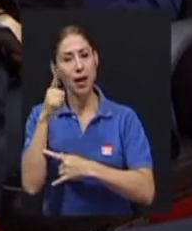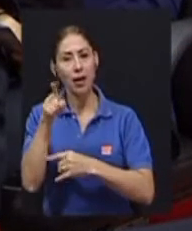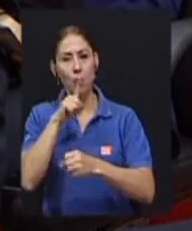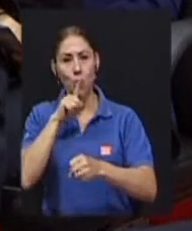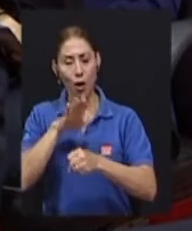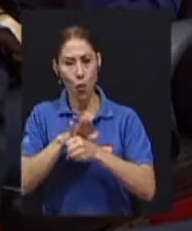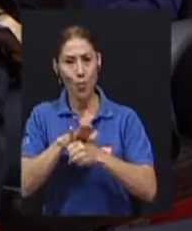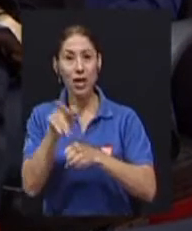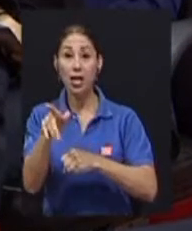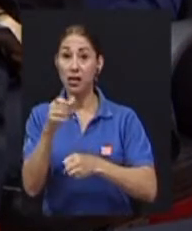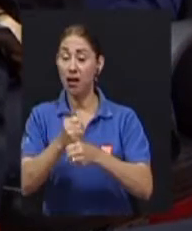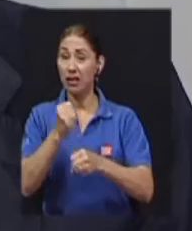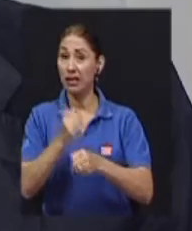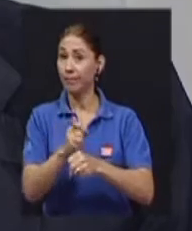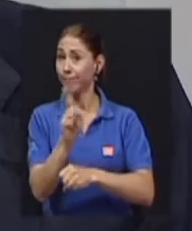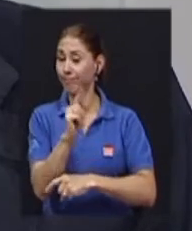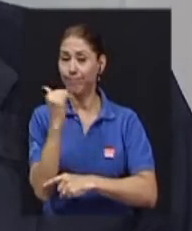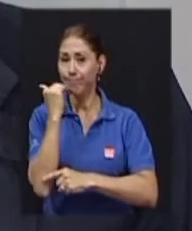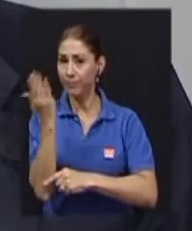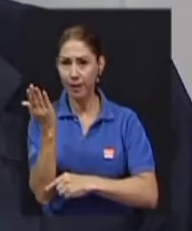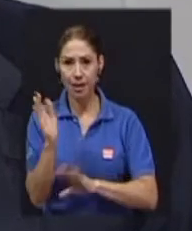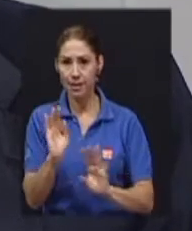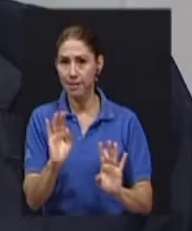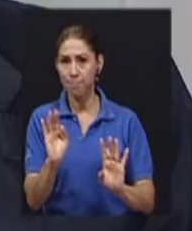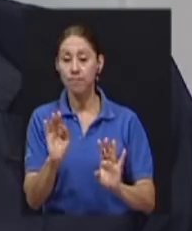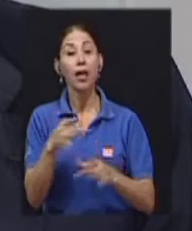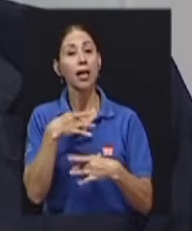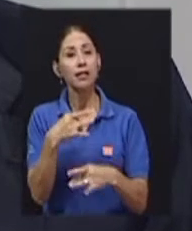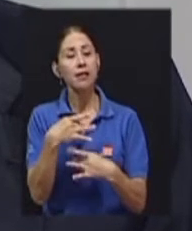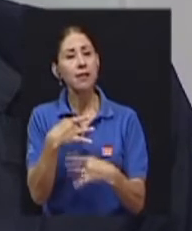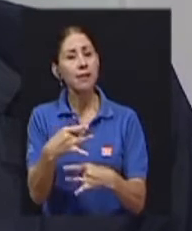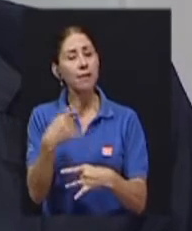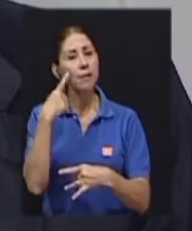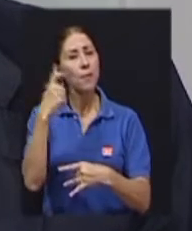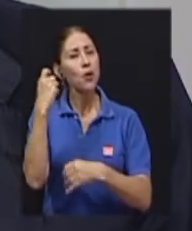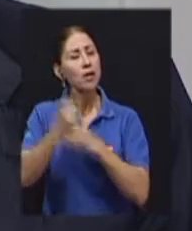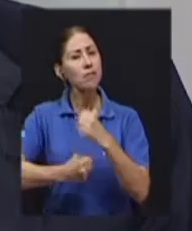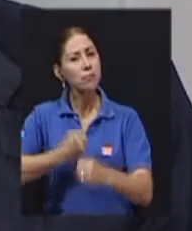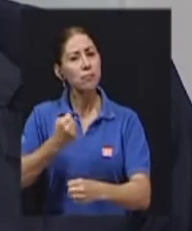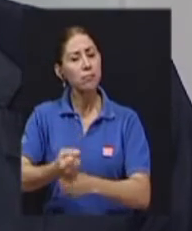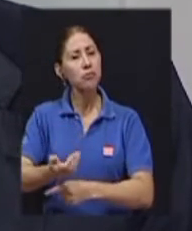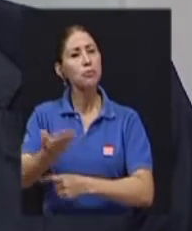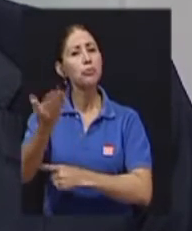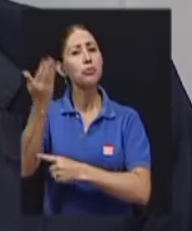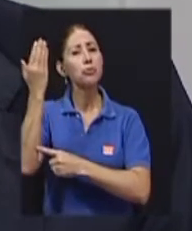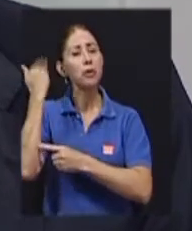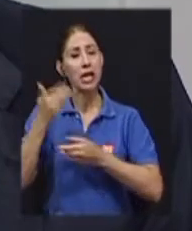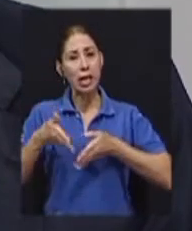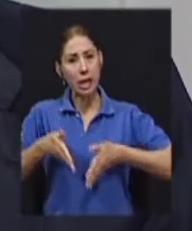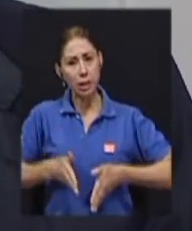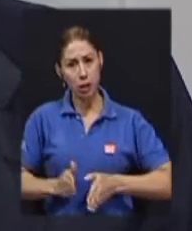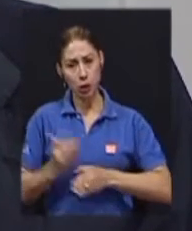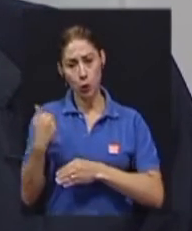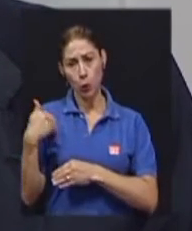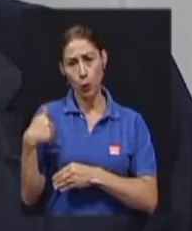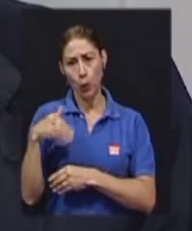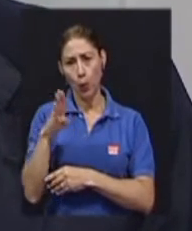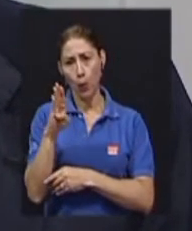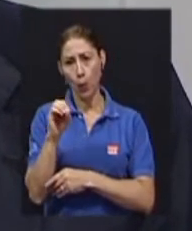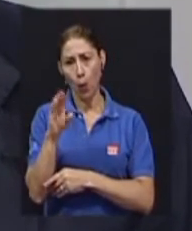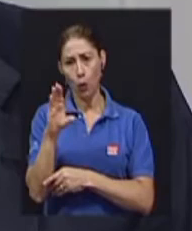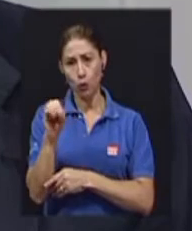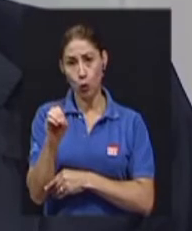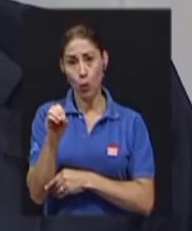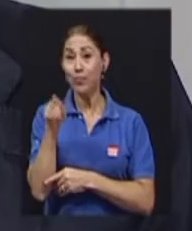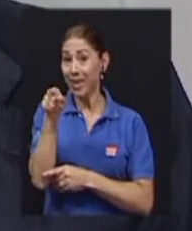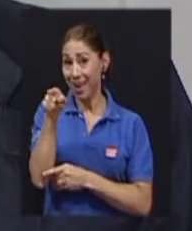misión nada fácil. Y es interesante porque en esa época de Don Bosco, él nació,